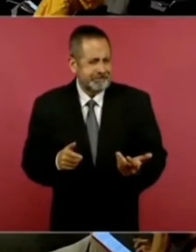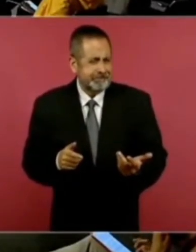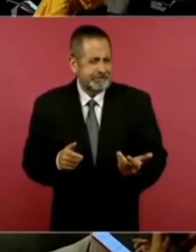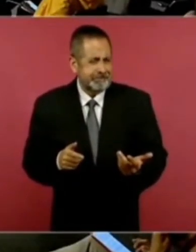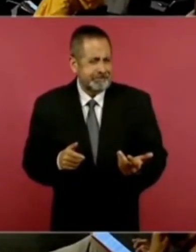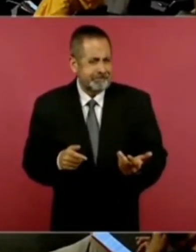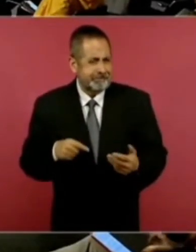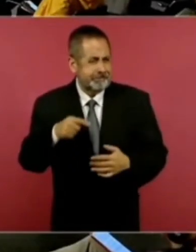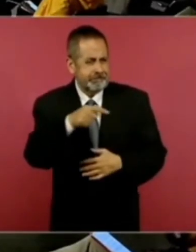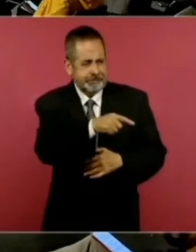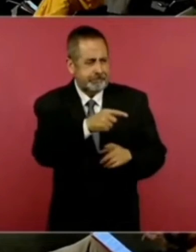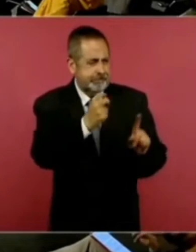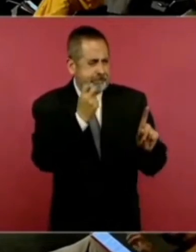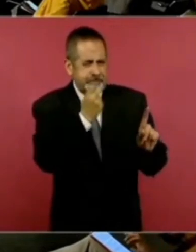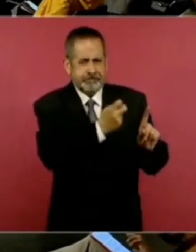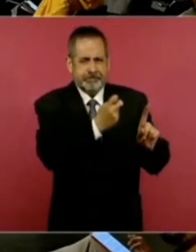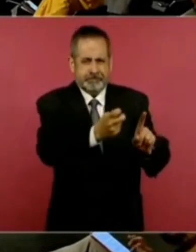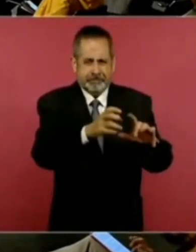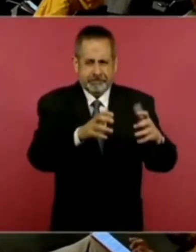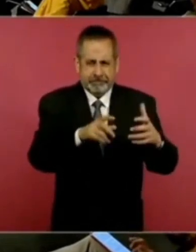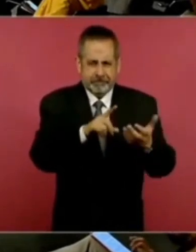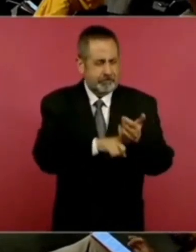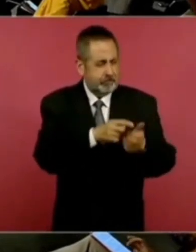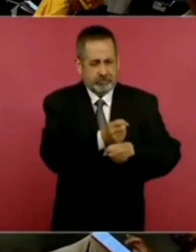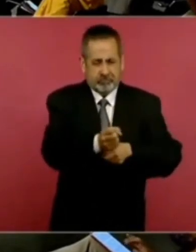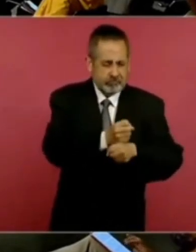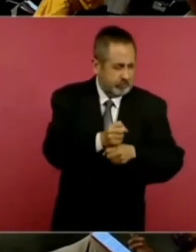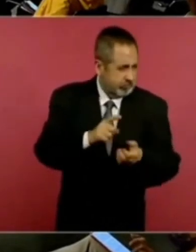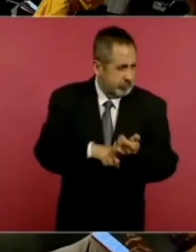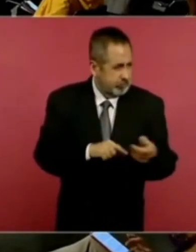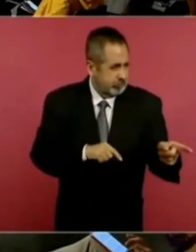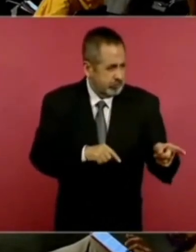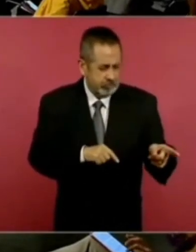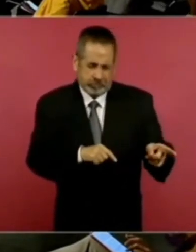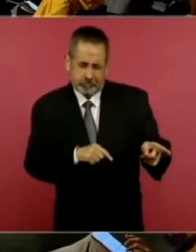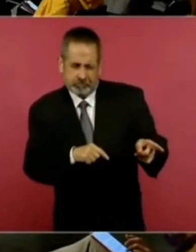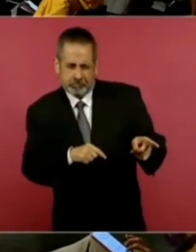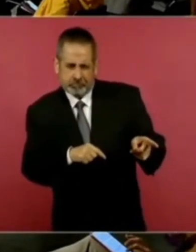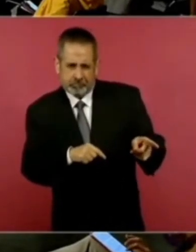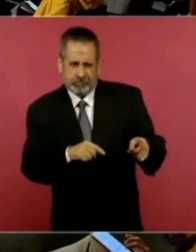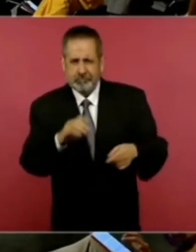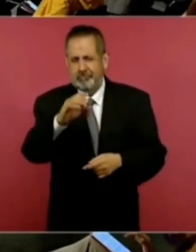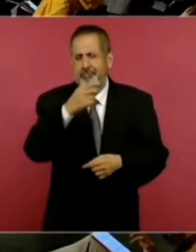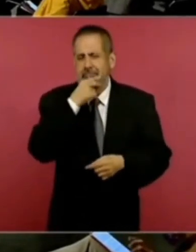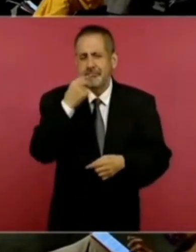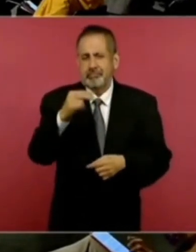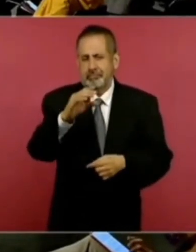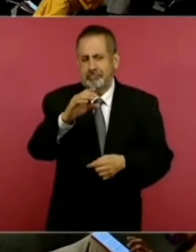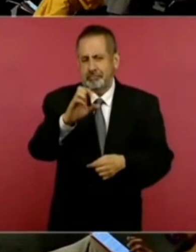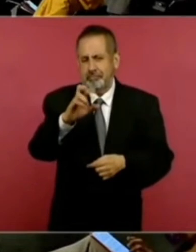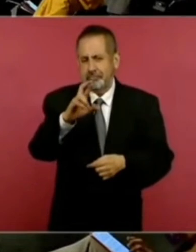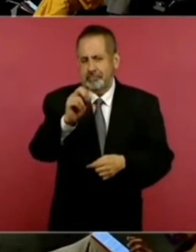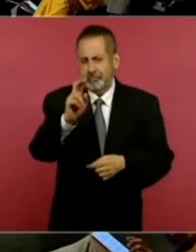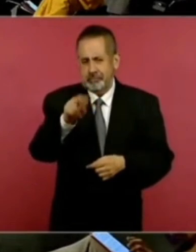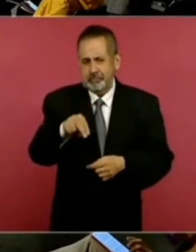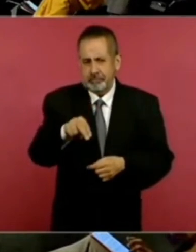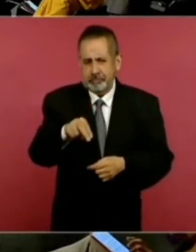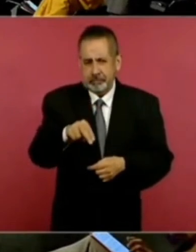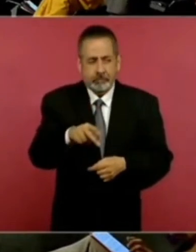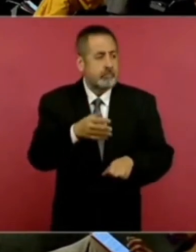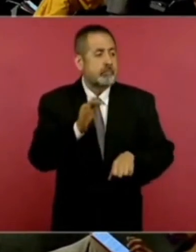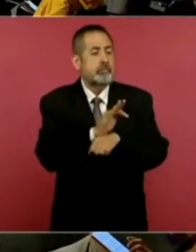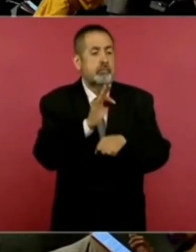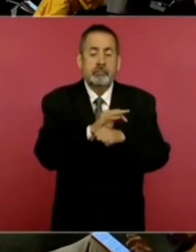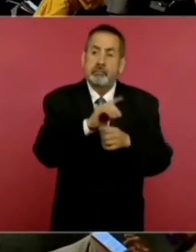presunto torturador serón protegido en